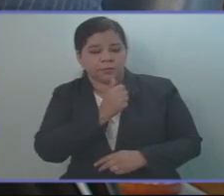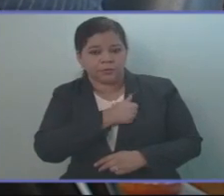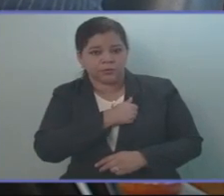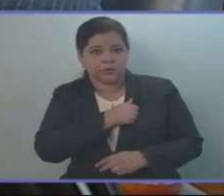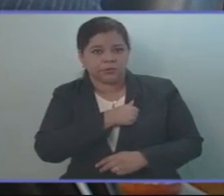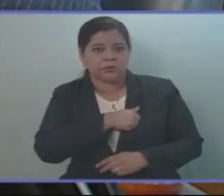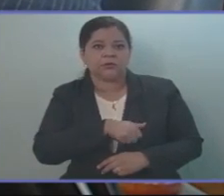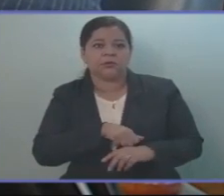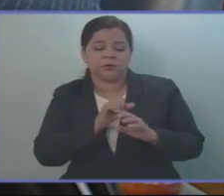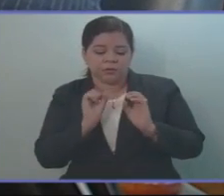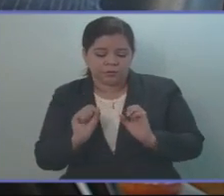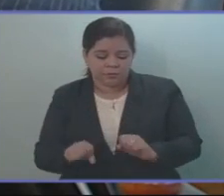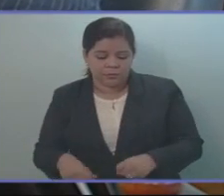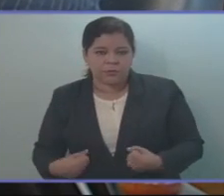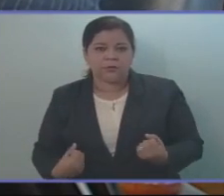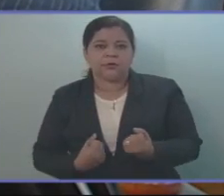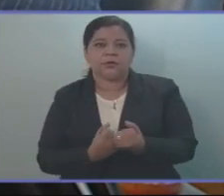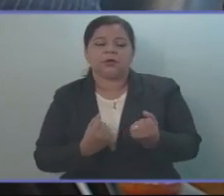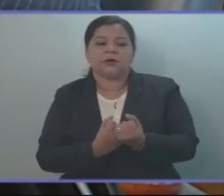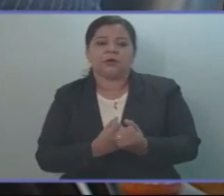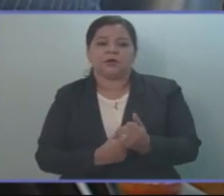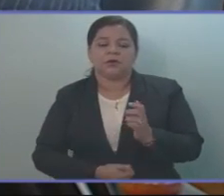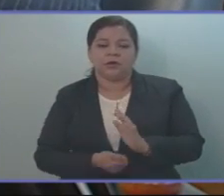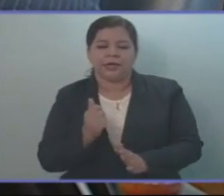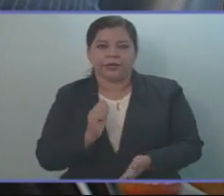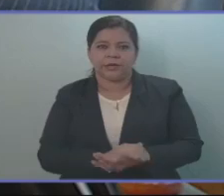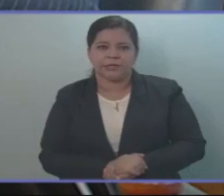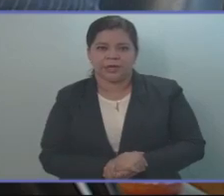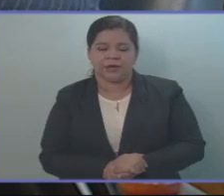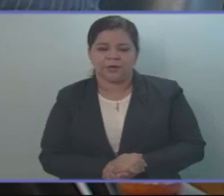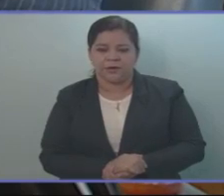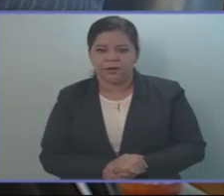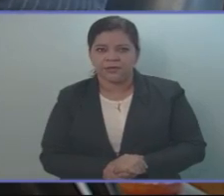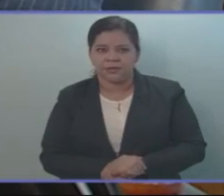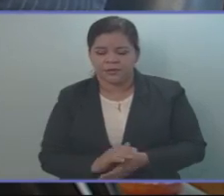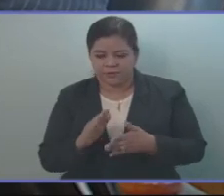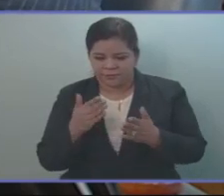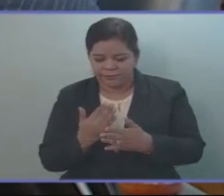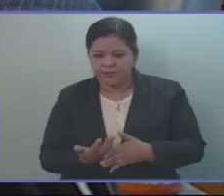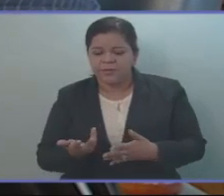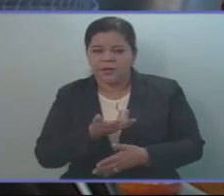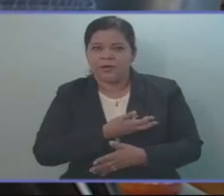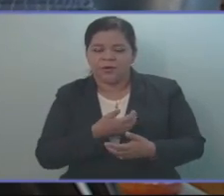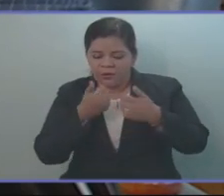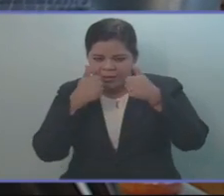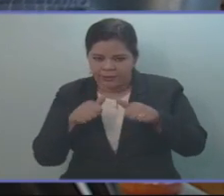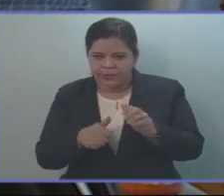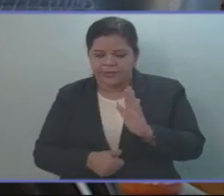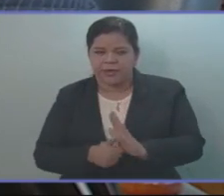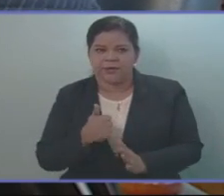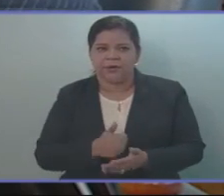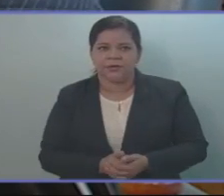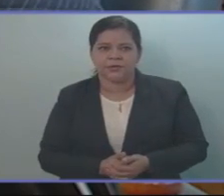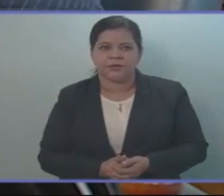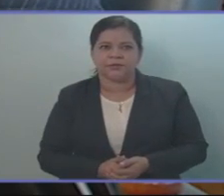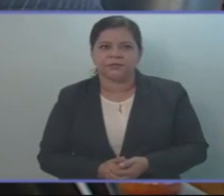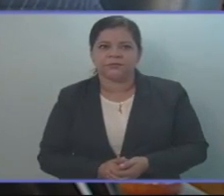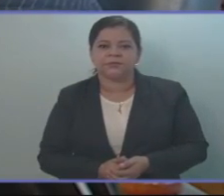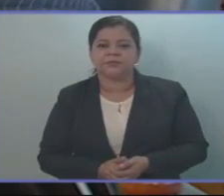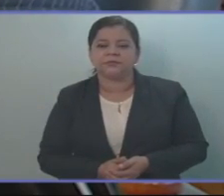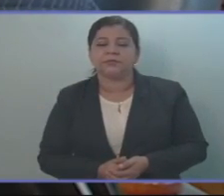respaldar a nuestra tropa en esa circunstancia. Sin embargo, se impusieron,